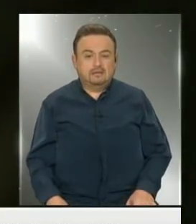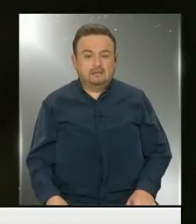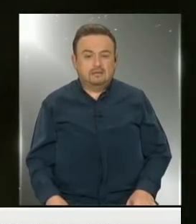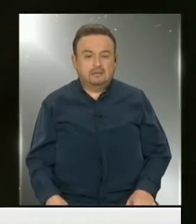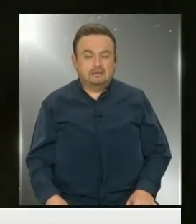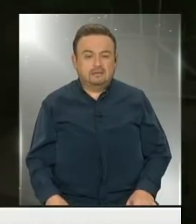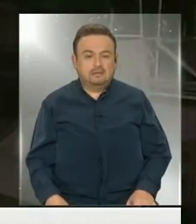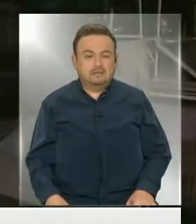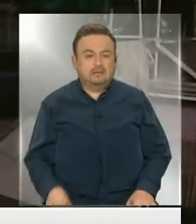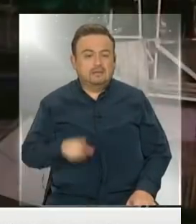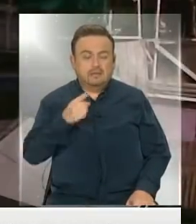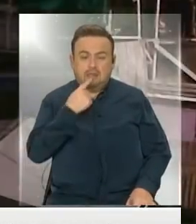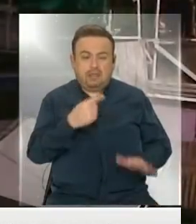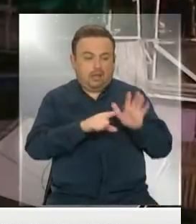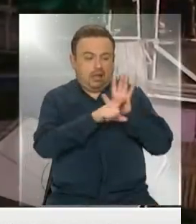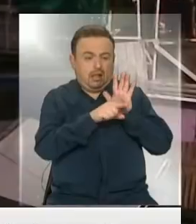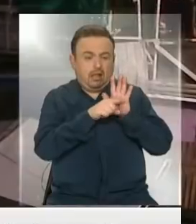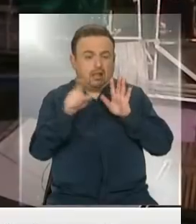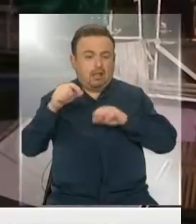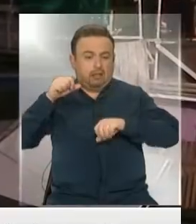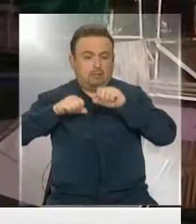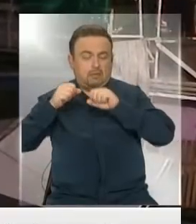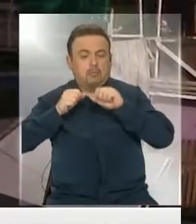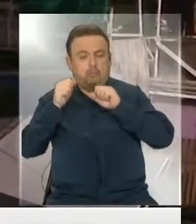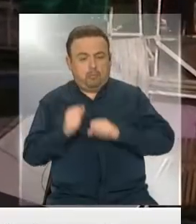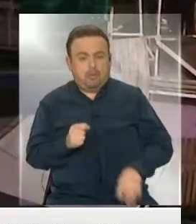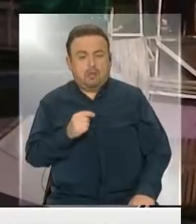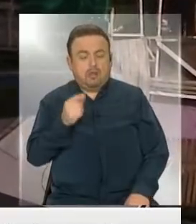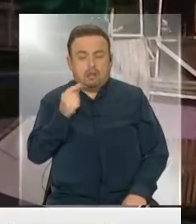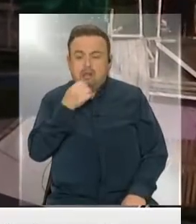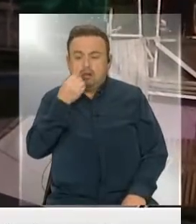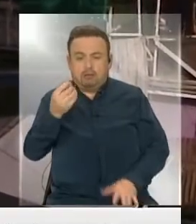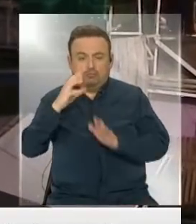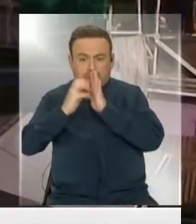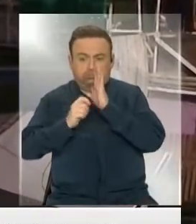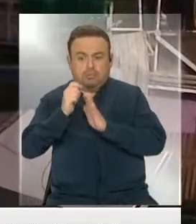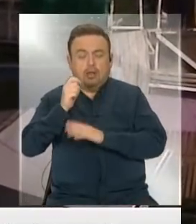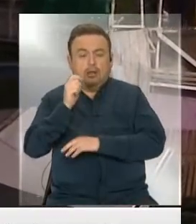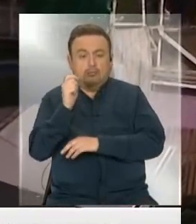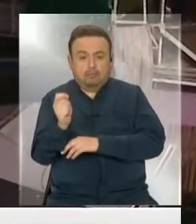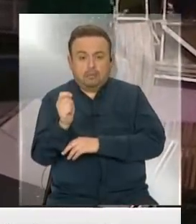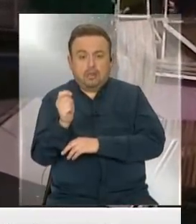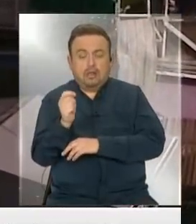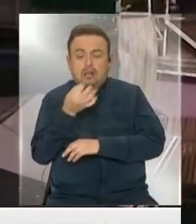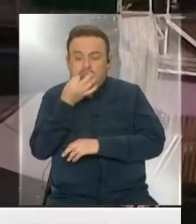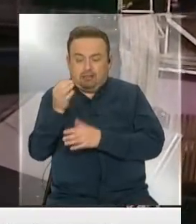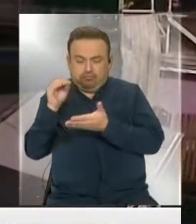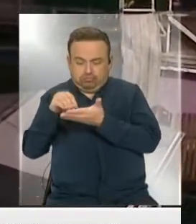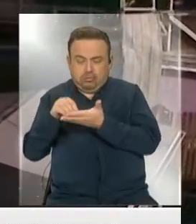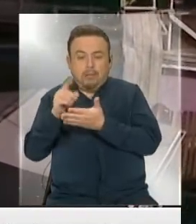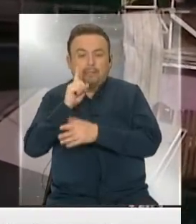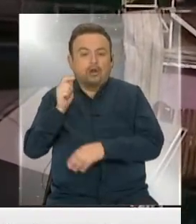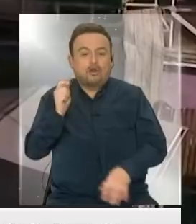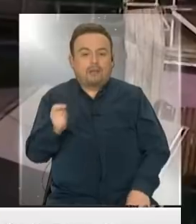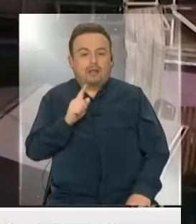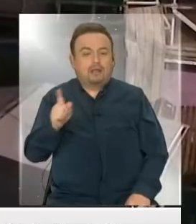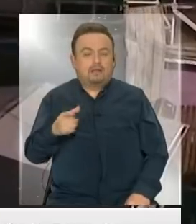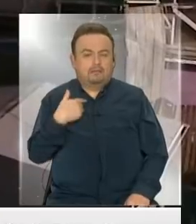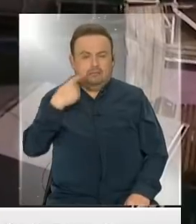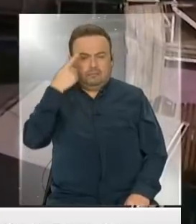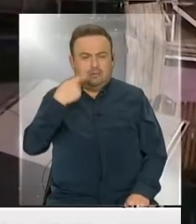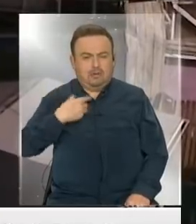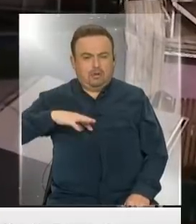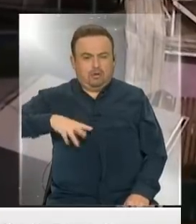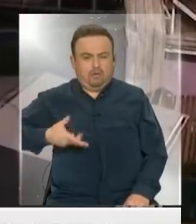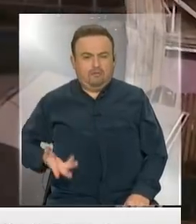¿No es cierto? La ley dice que el empleador puede declarar las cotizaciones y no pagarlas. Para mí es un